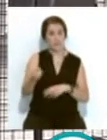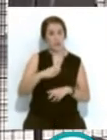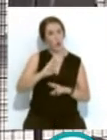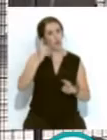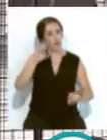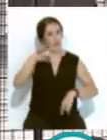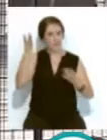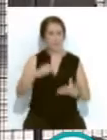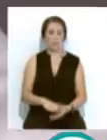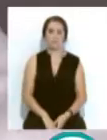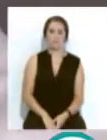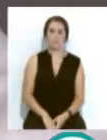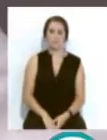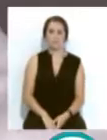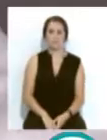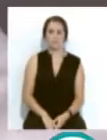iniciativas.